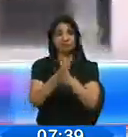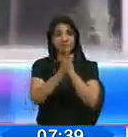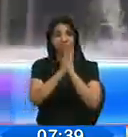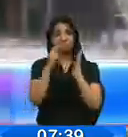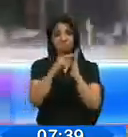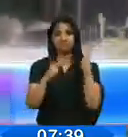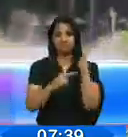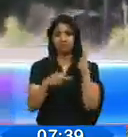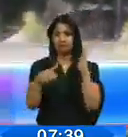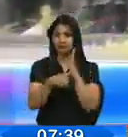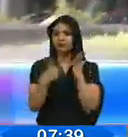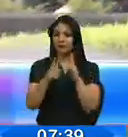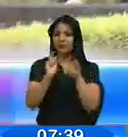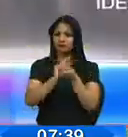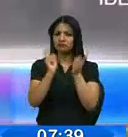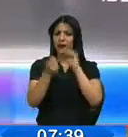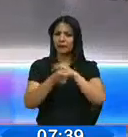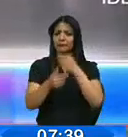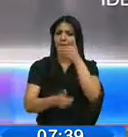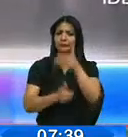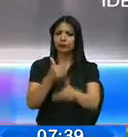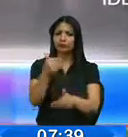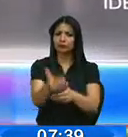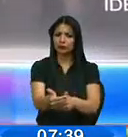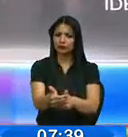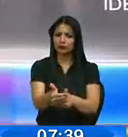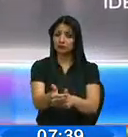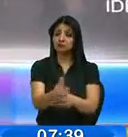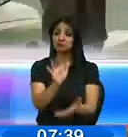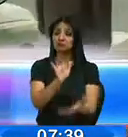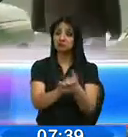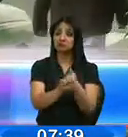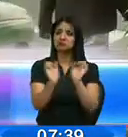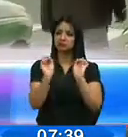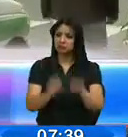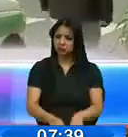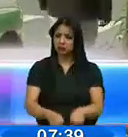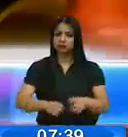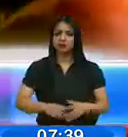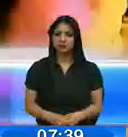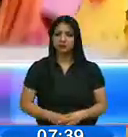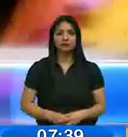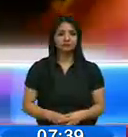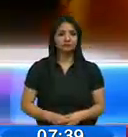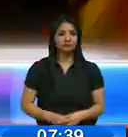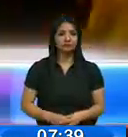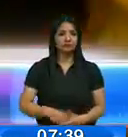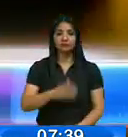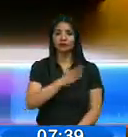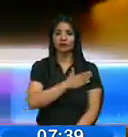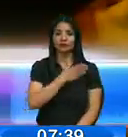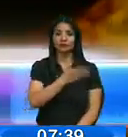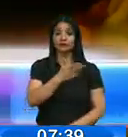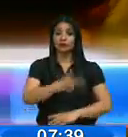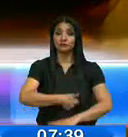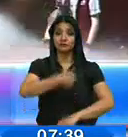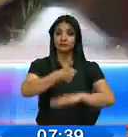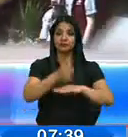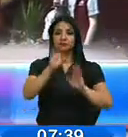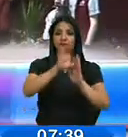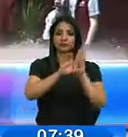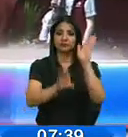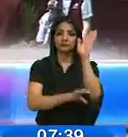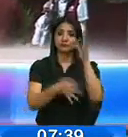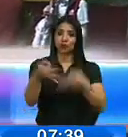ya cuente con todas las modificaciones en los procesos para acceder a contraer matrimonio, confiados en que la sentencia de la Corte Constitucional